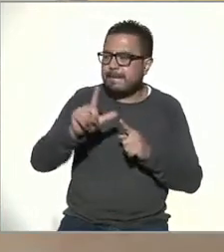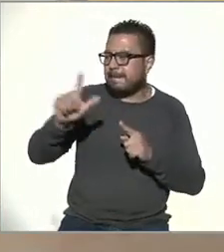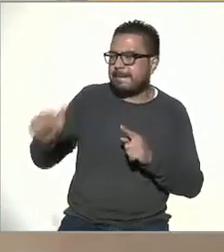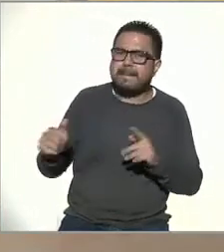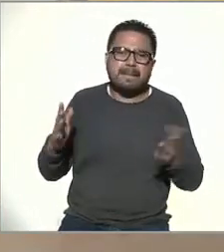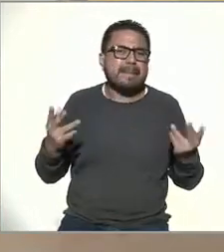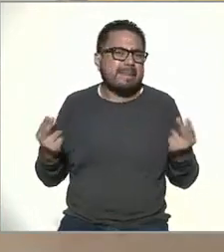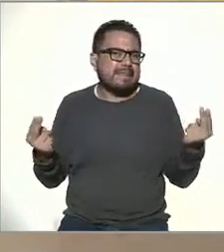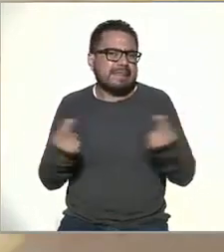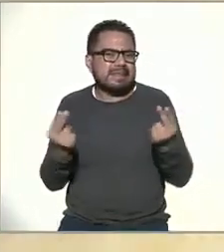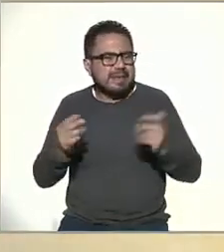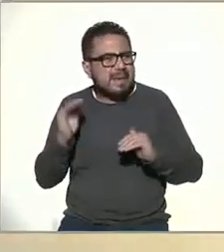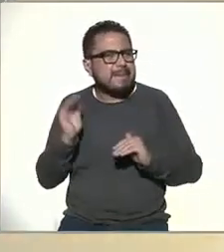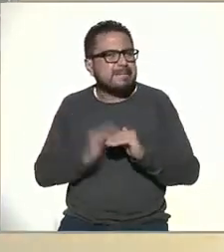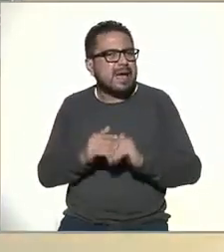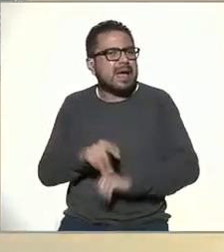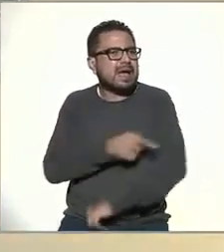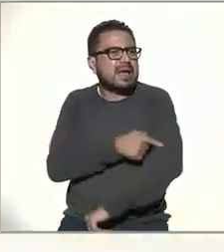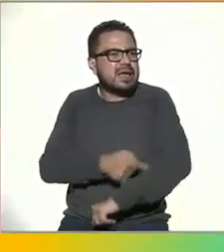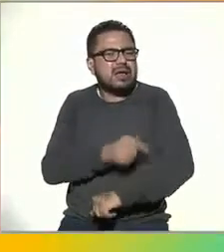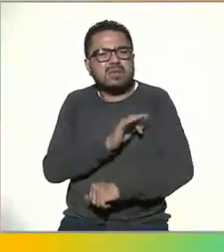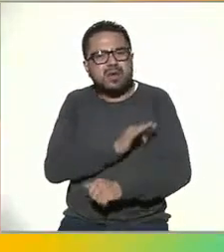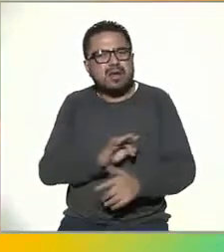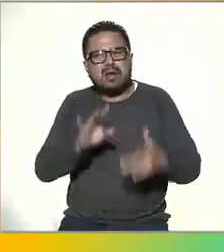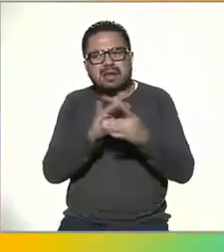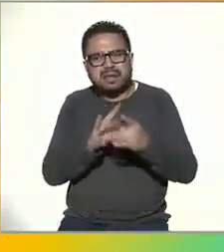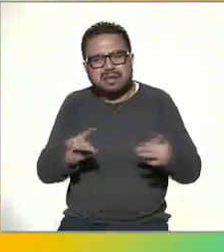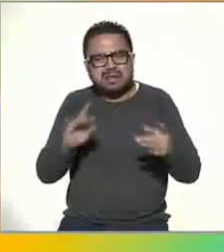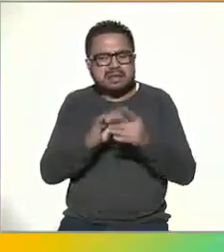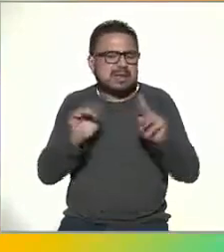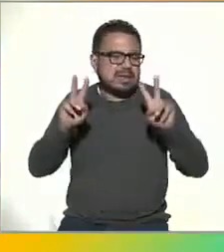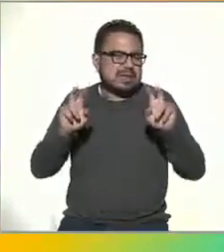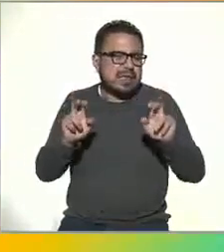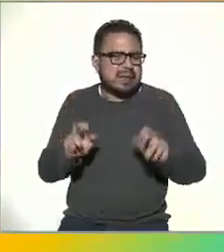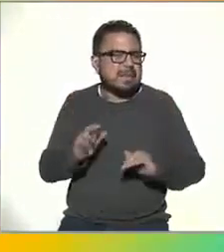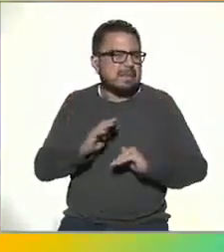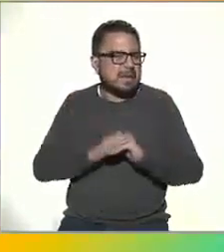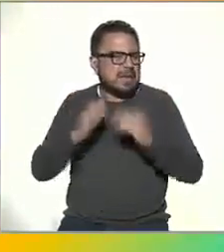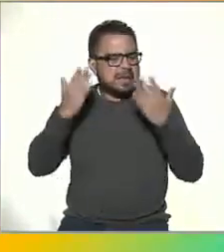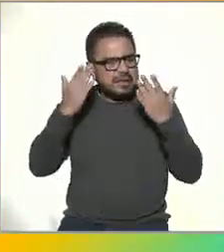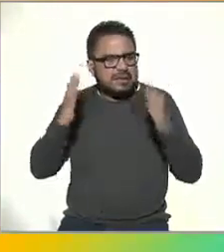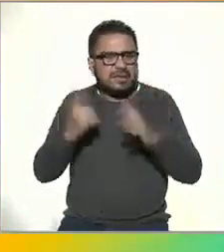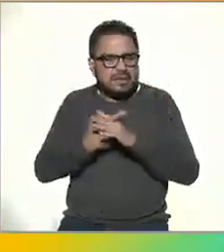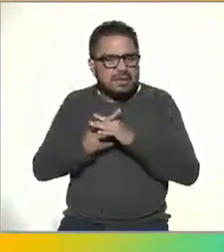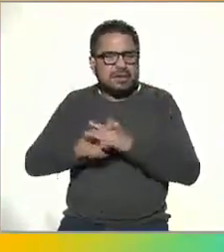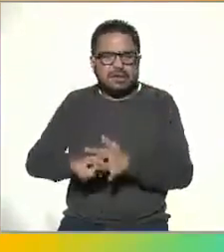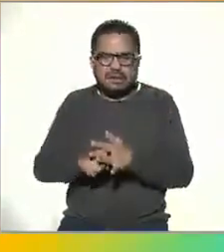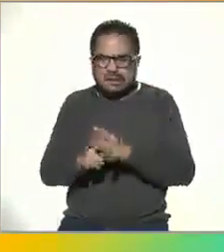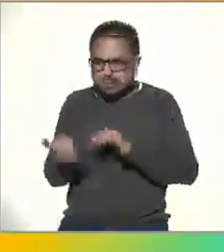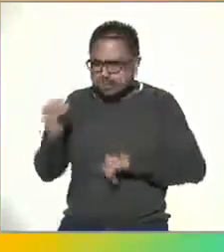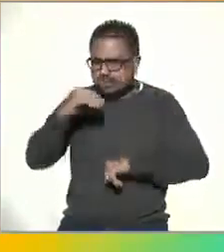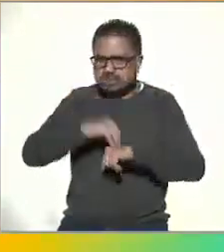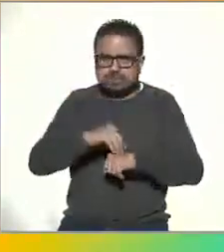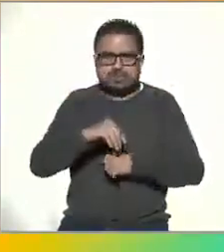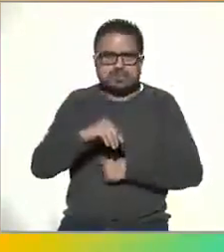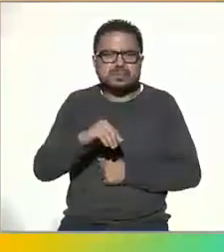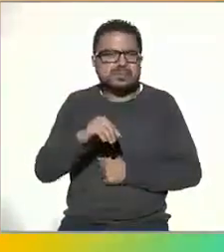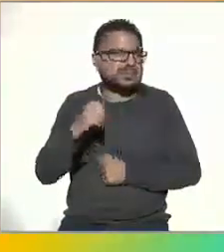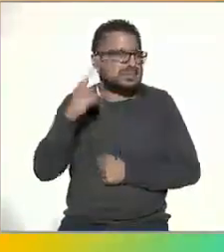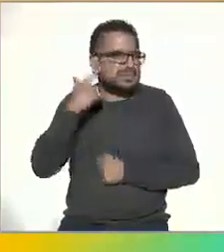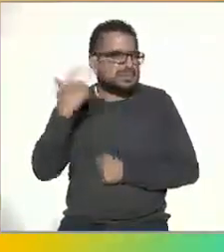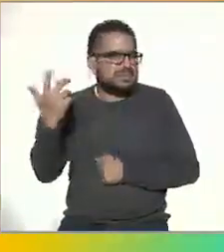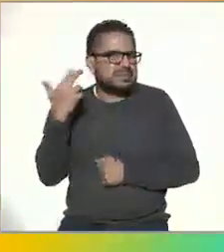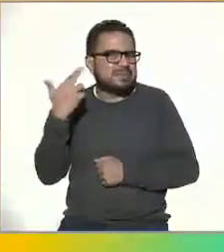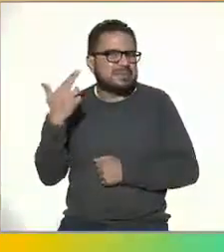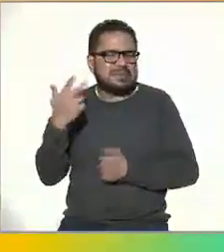dijimos, necesitamos algo un poco más largo donde podamos explicar los temas de una manera más grande. Así que iniciamos el podcast, que afortunadamente es el podcast número uno de